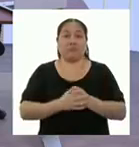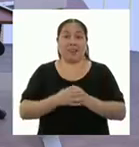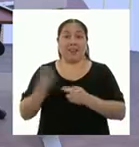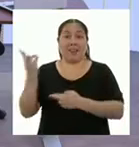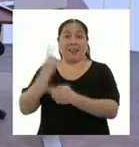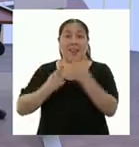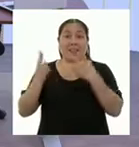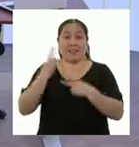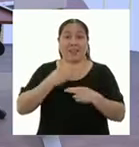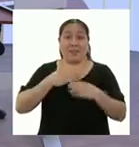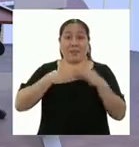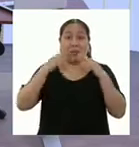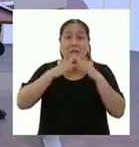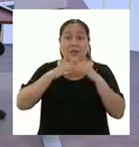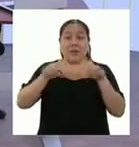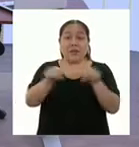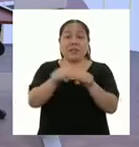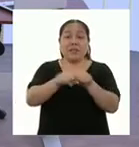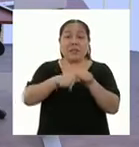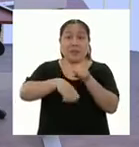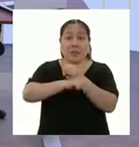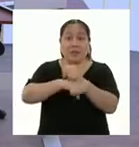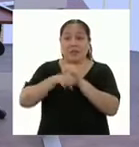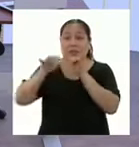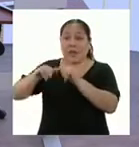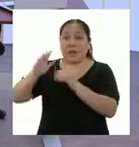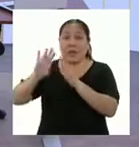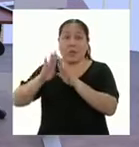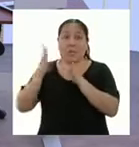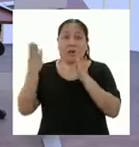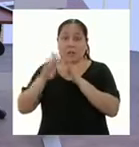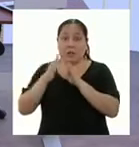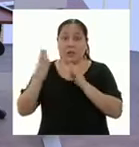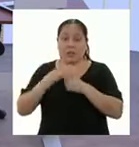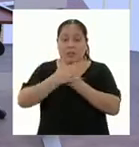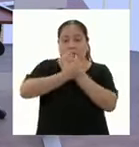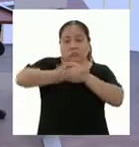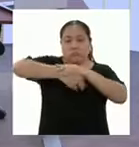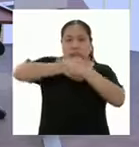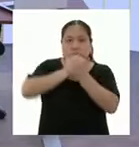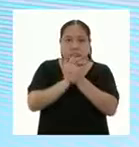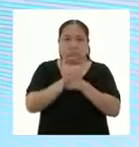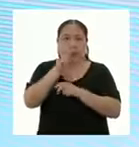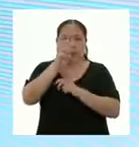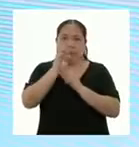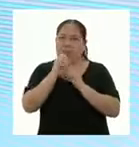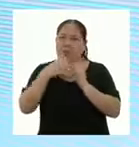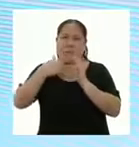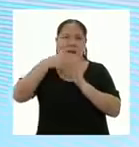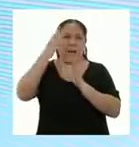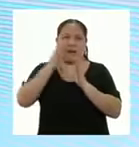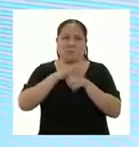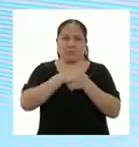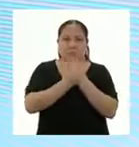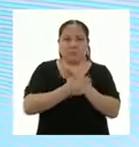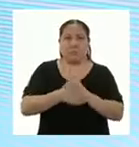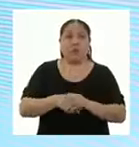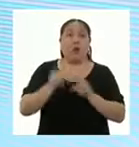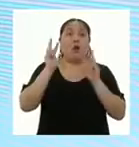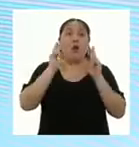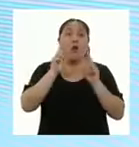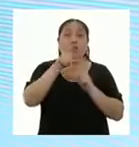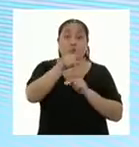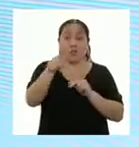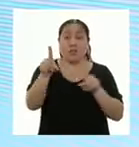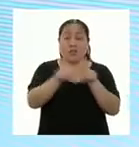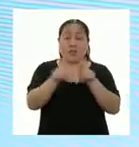casa, dejé mis zapatillas en la puerta y me lavé bien las manos por más de 20 segundos. Espero que ustedes también estén